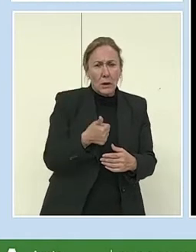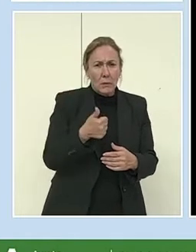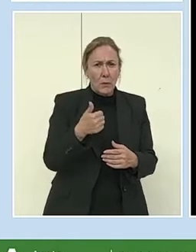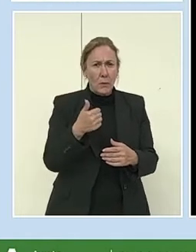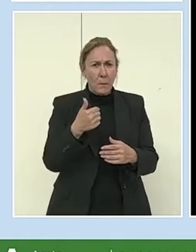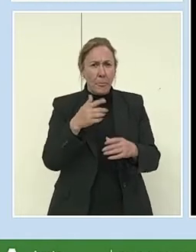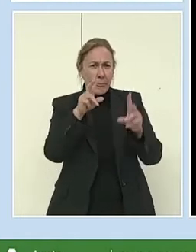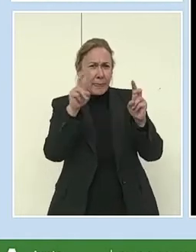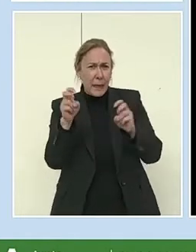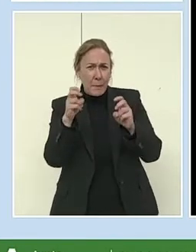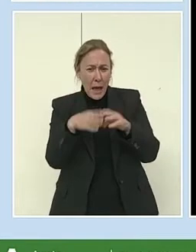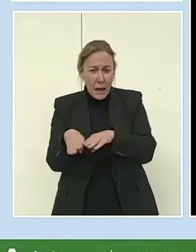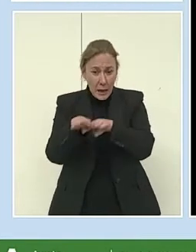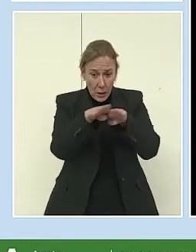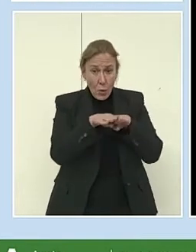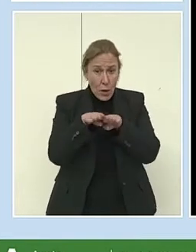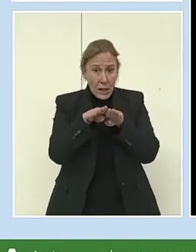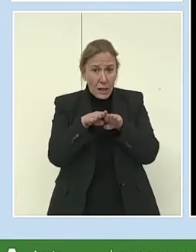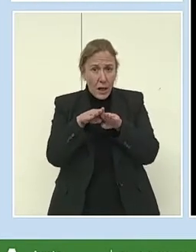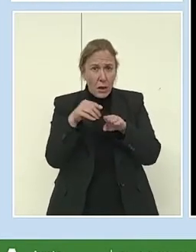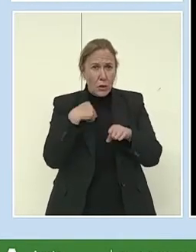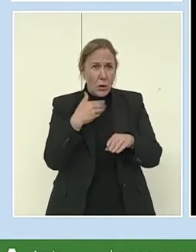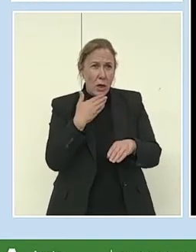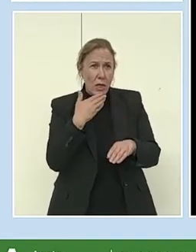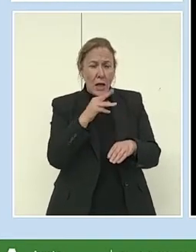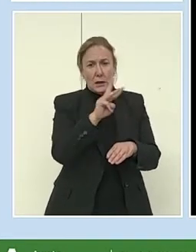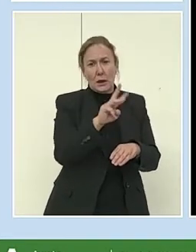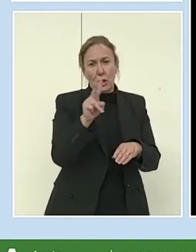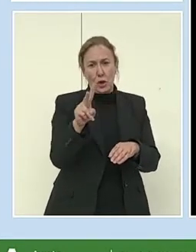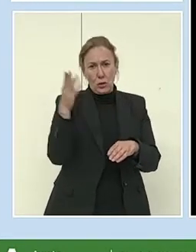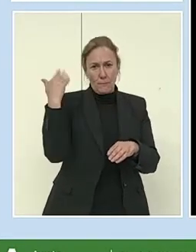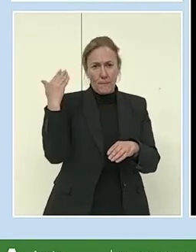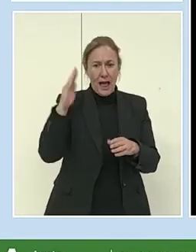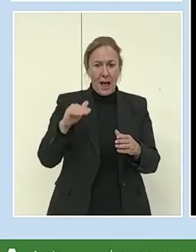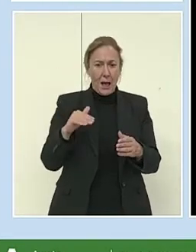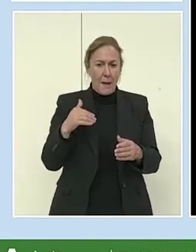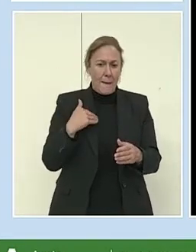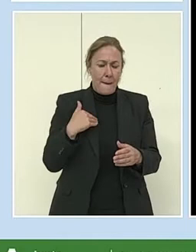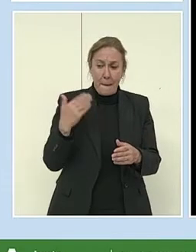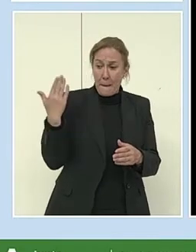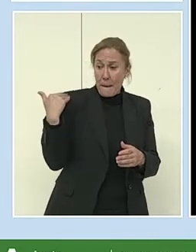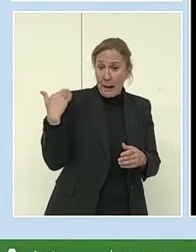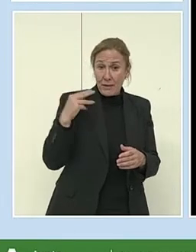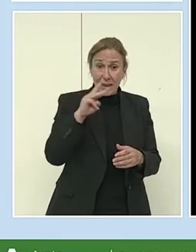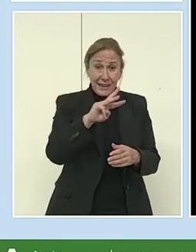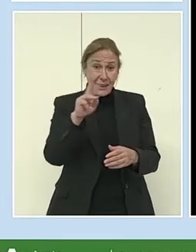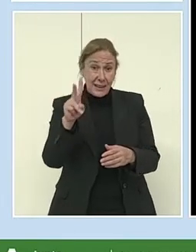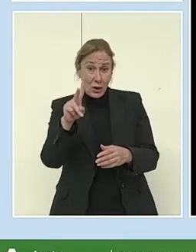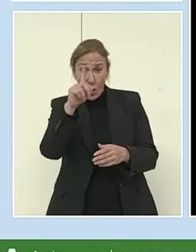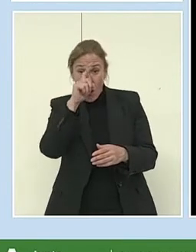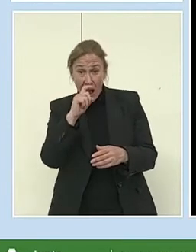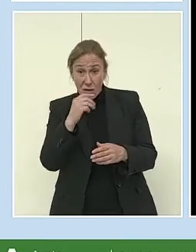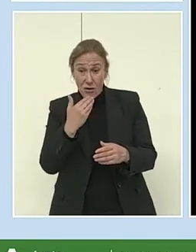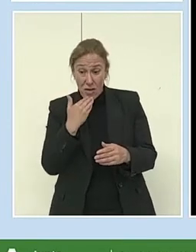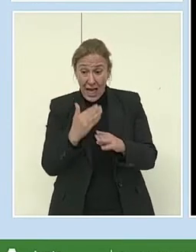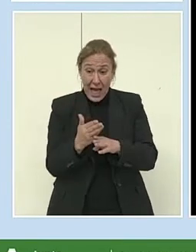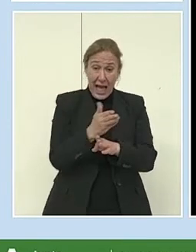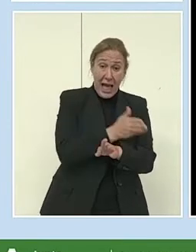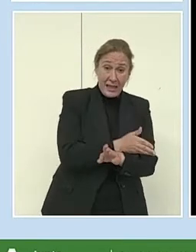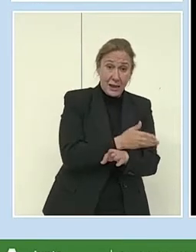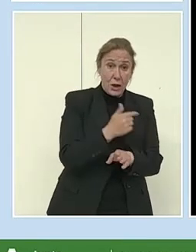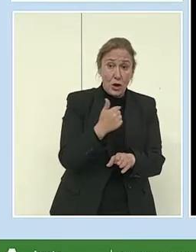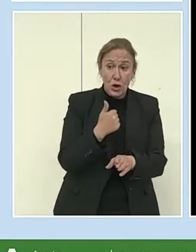en materia de igualdad desde los 32 años. Yo hasta los 32 años fui jornadera, es decir, llevaba todas las jornadas